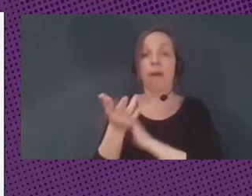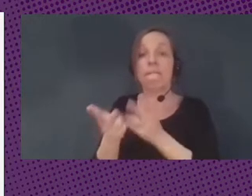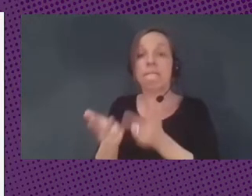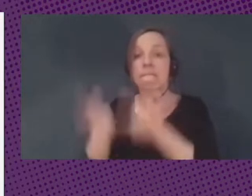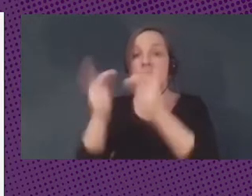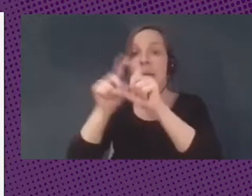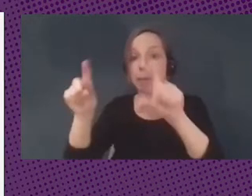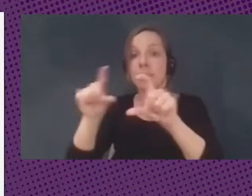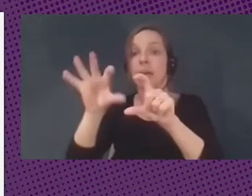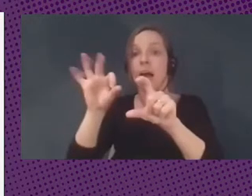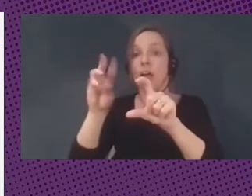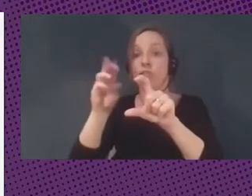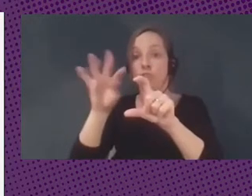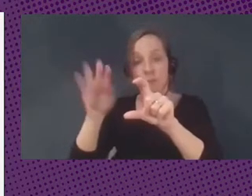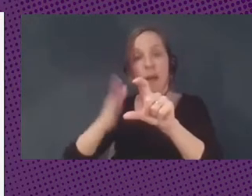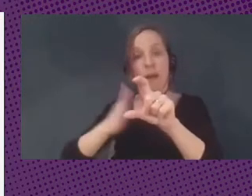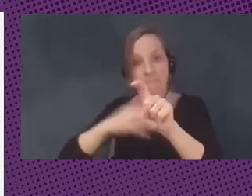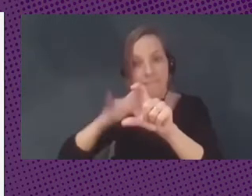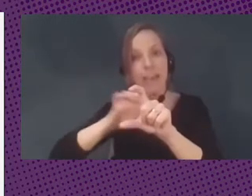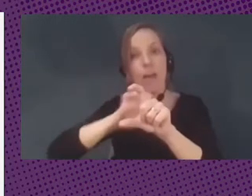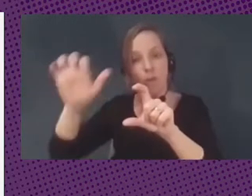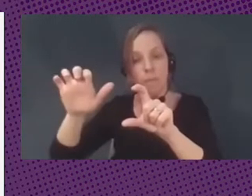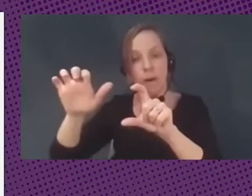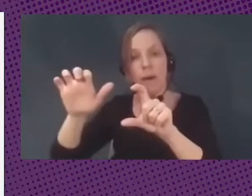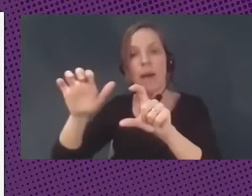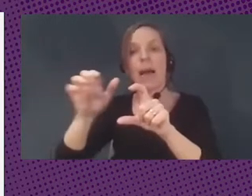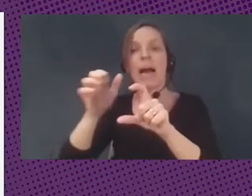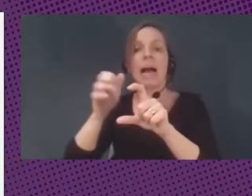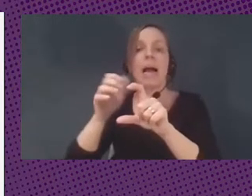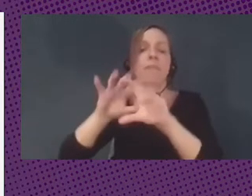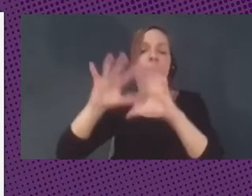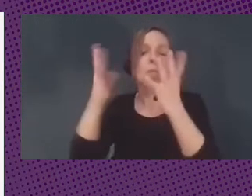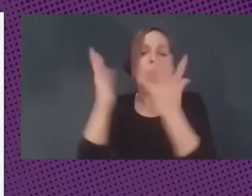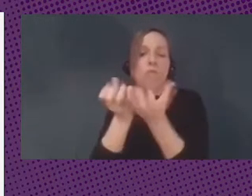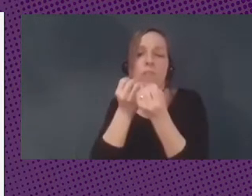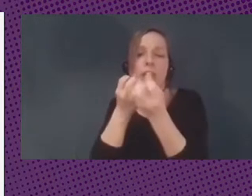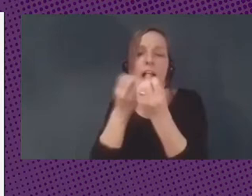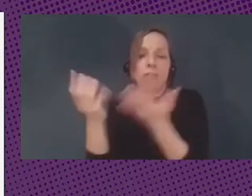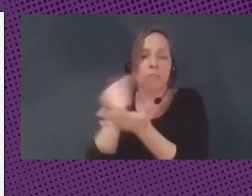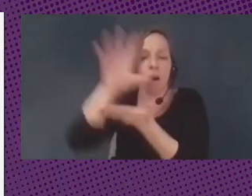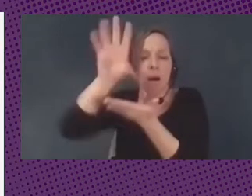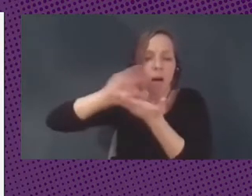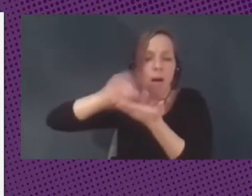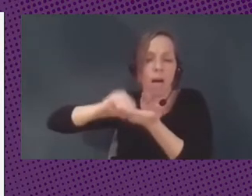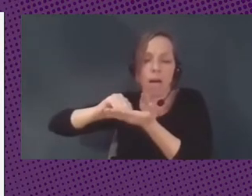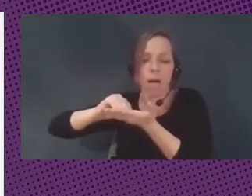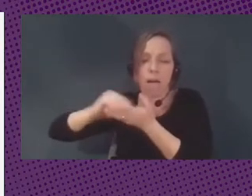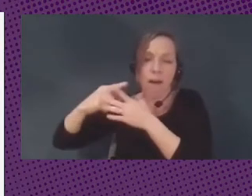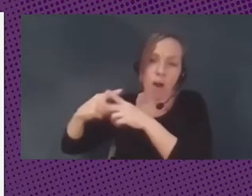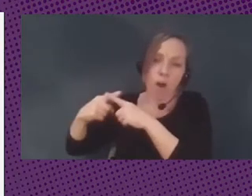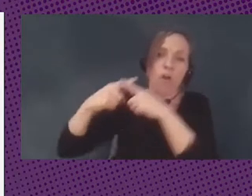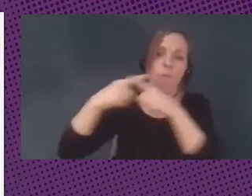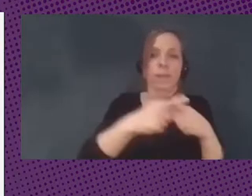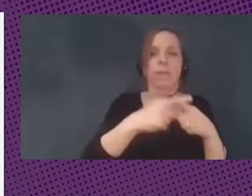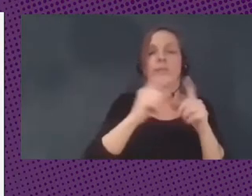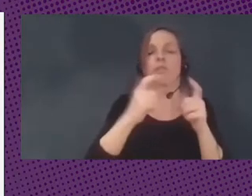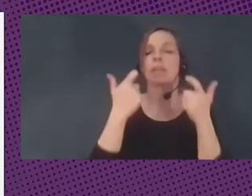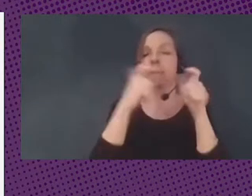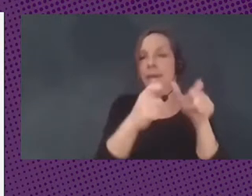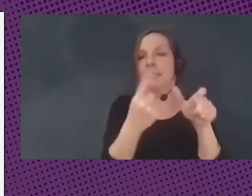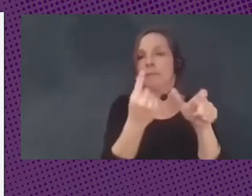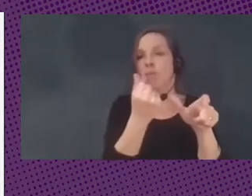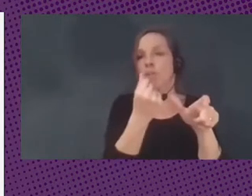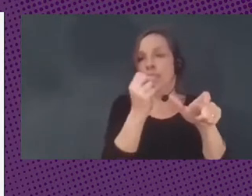comparta todos los datos, no solo de los europeos, sino de todo el mundo, a el Departamento del Tesoro de los Estados